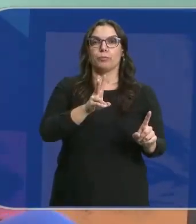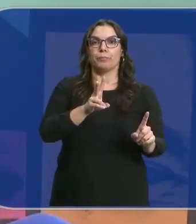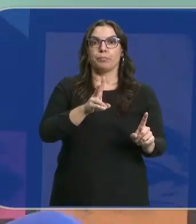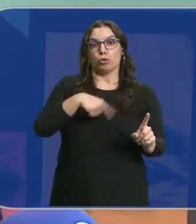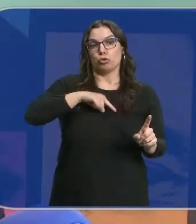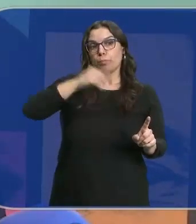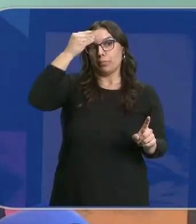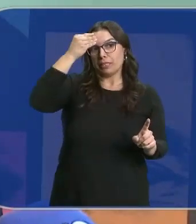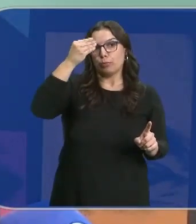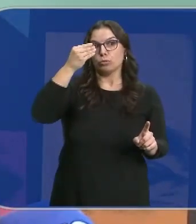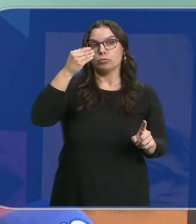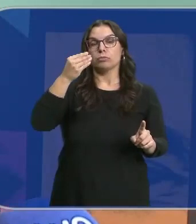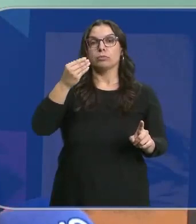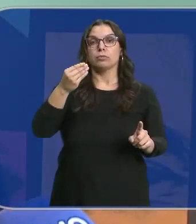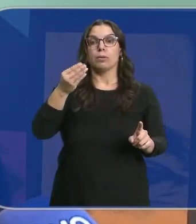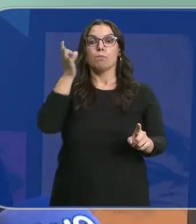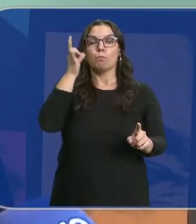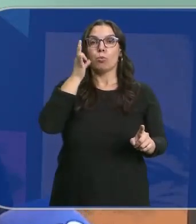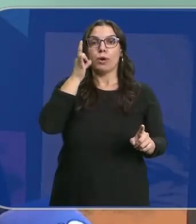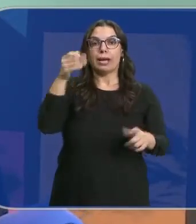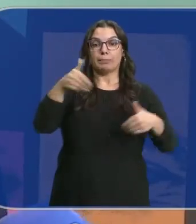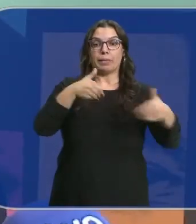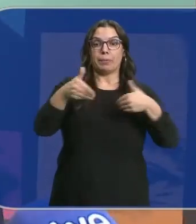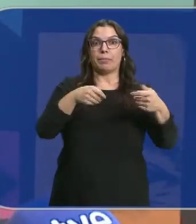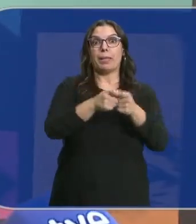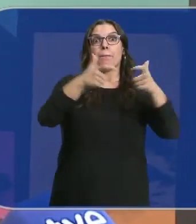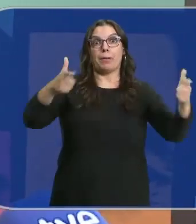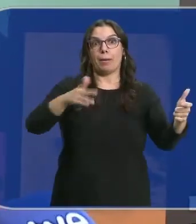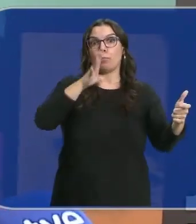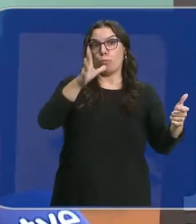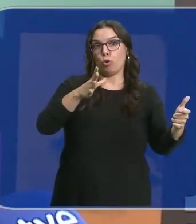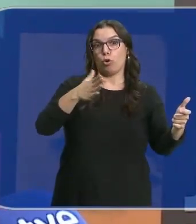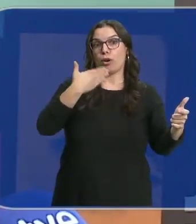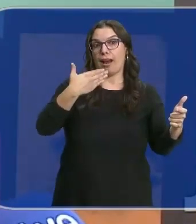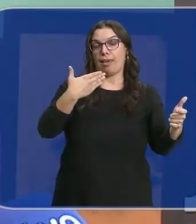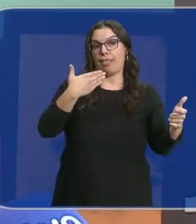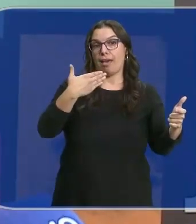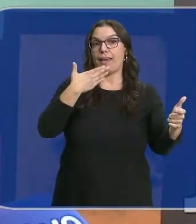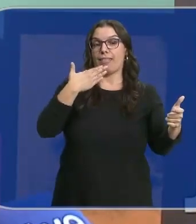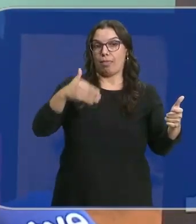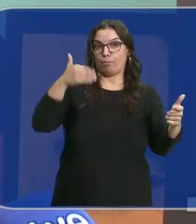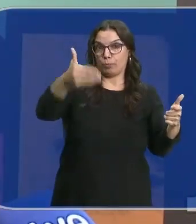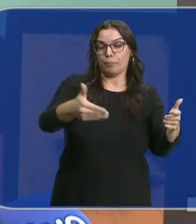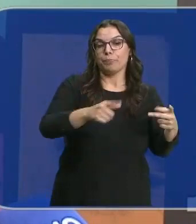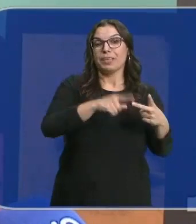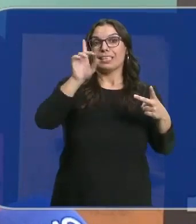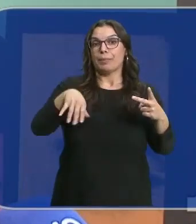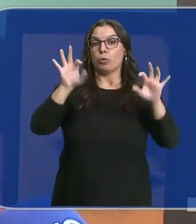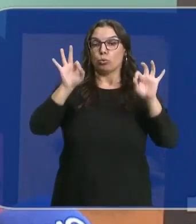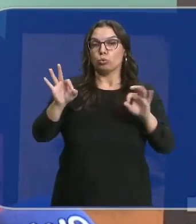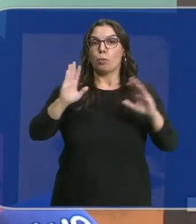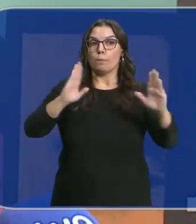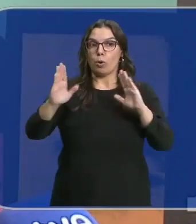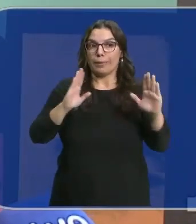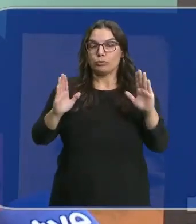creemos que se va a aumentar el número de mujeres que pueden ser subsidiarias de recibir estos tratamientos y además en un momento en que todavía